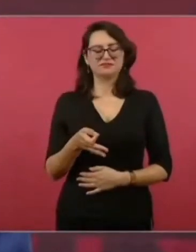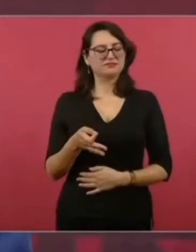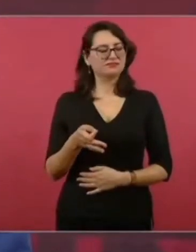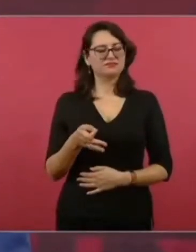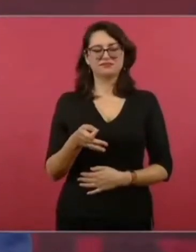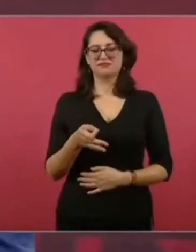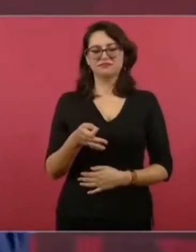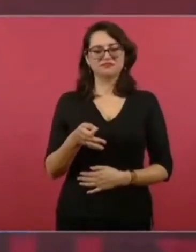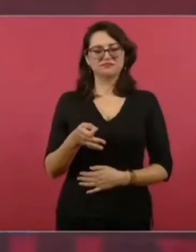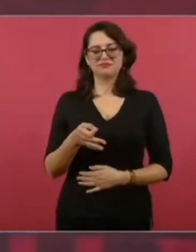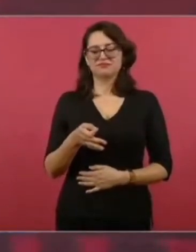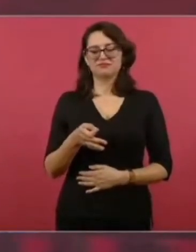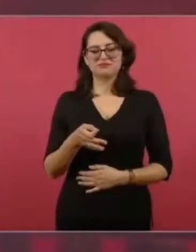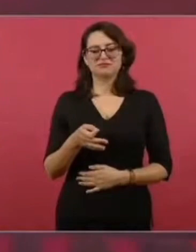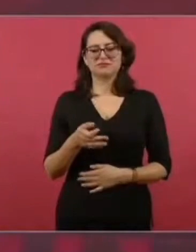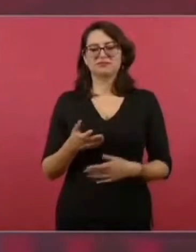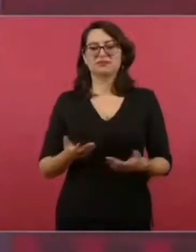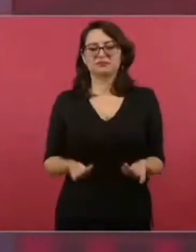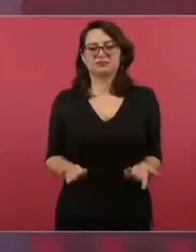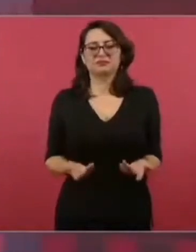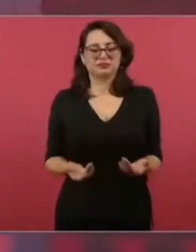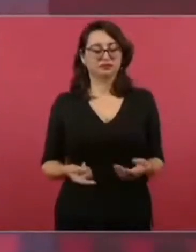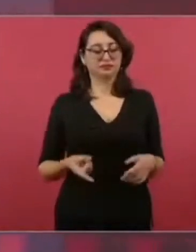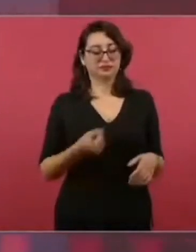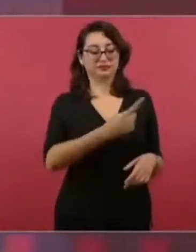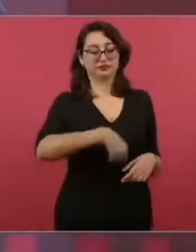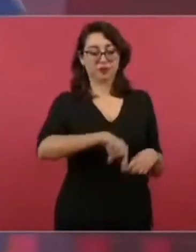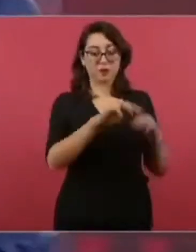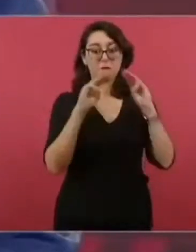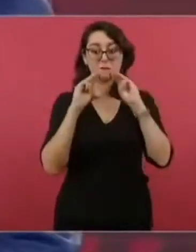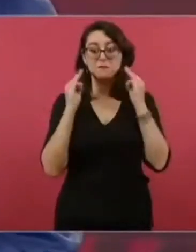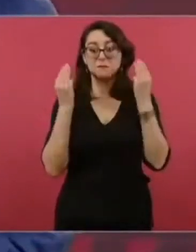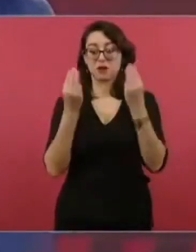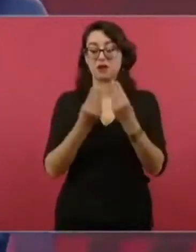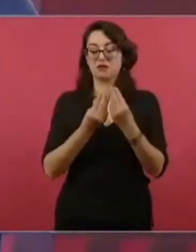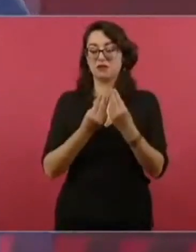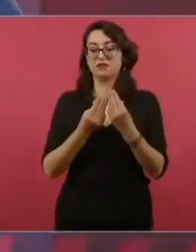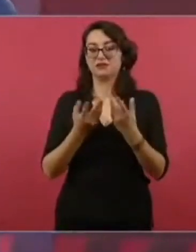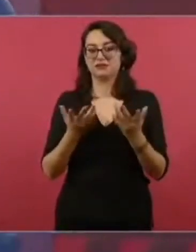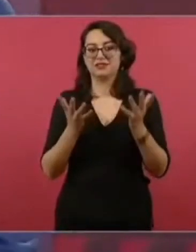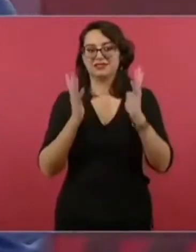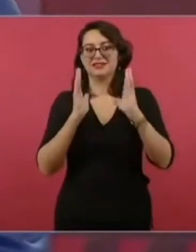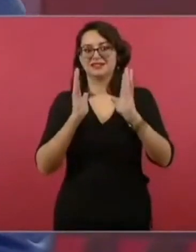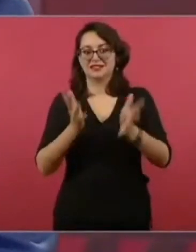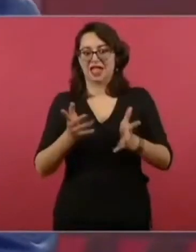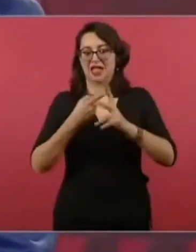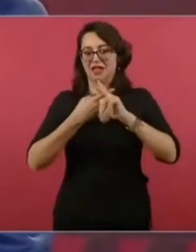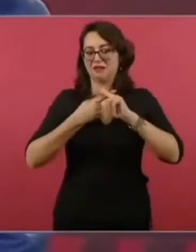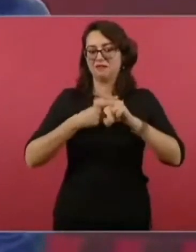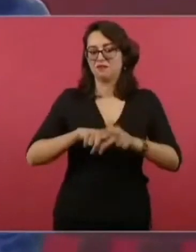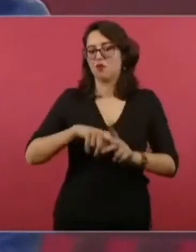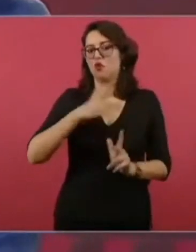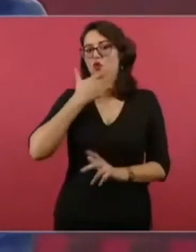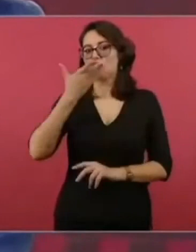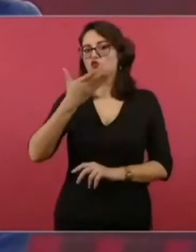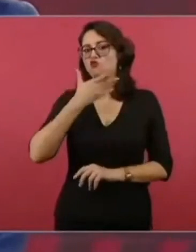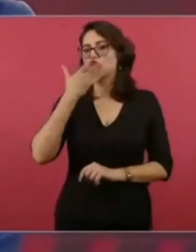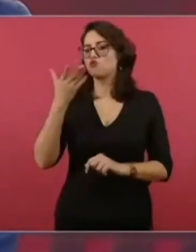Porque es una práctica de algunos grupos de la delincuencia.